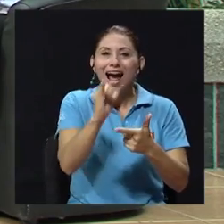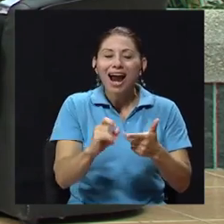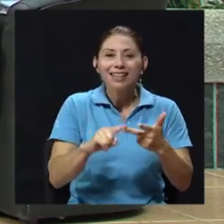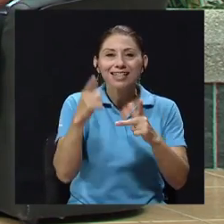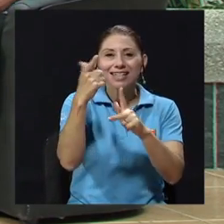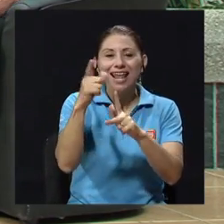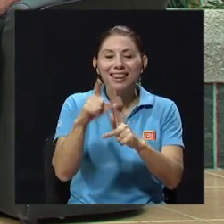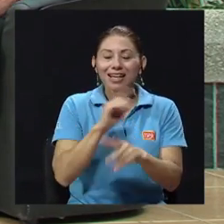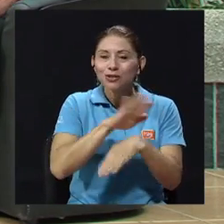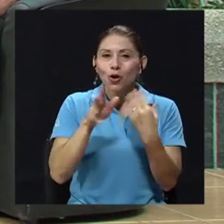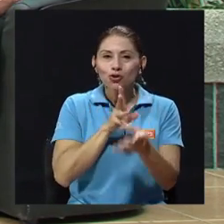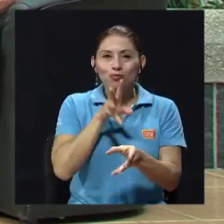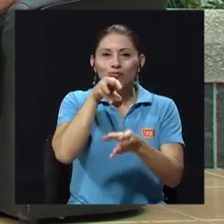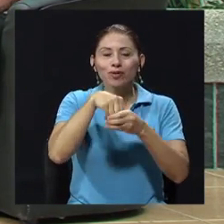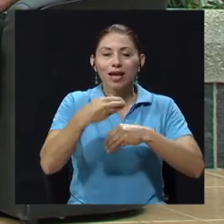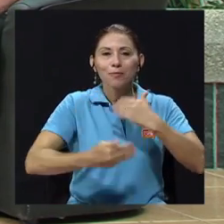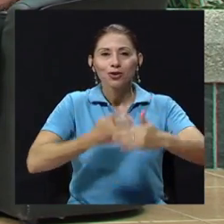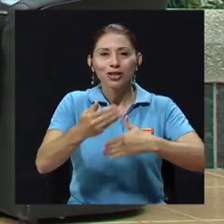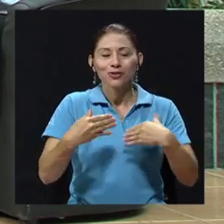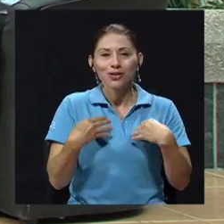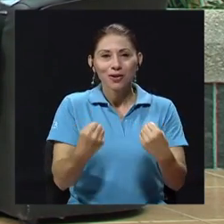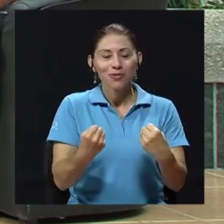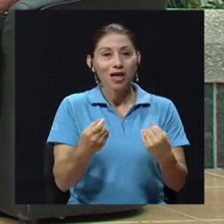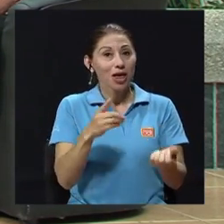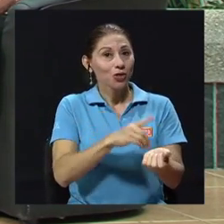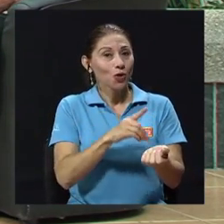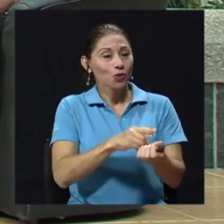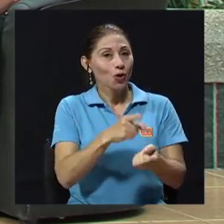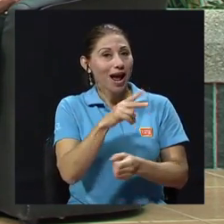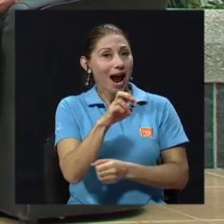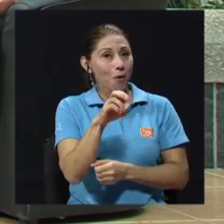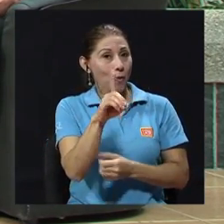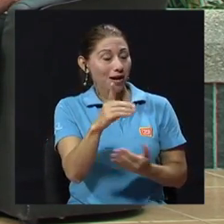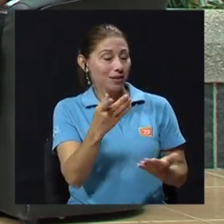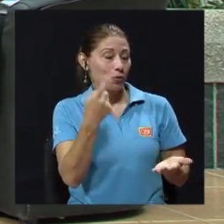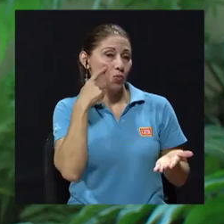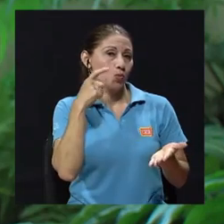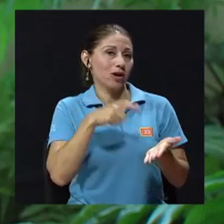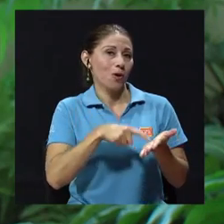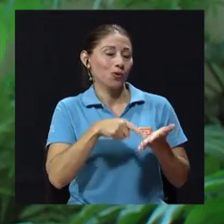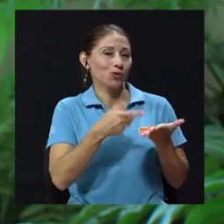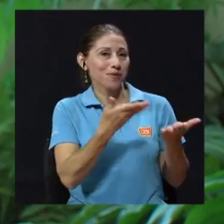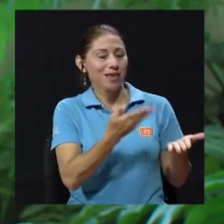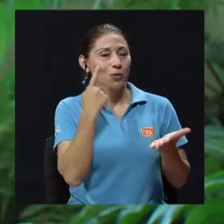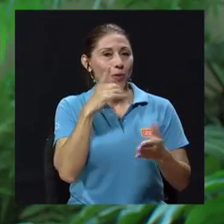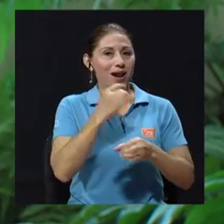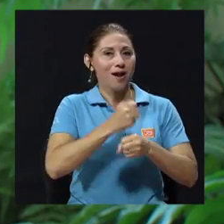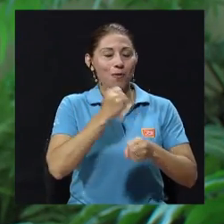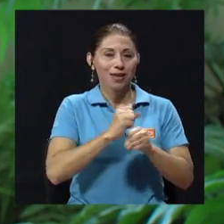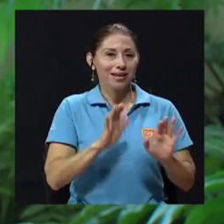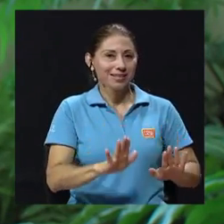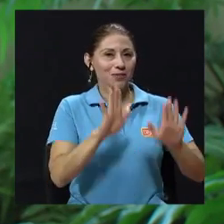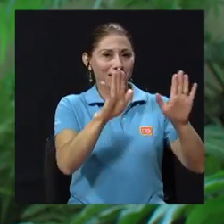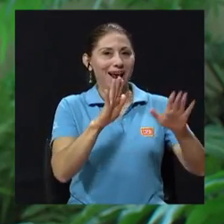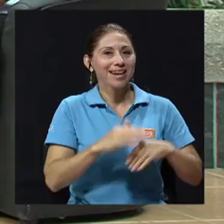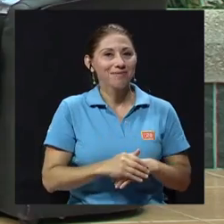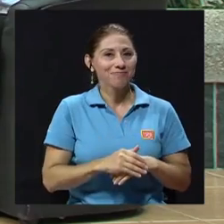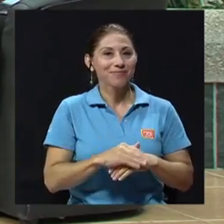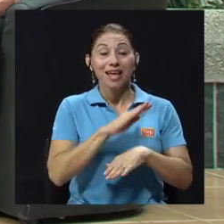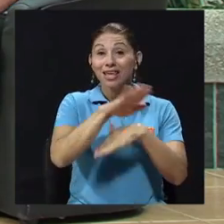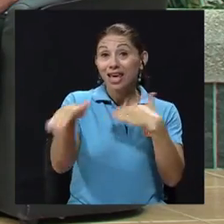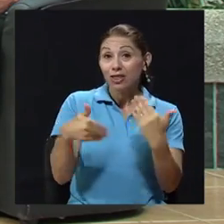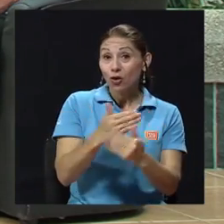letras involucradas en el proceso de salud a la doctora el reconocimiento por esta labor tan extraordinaria